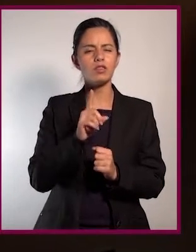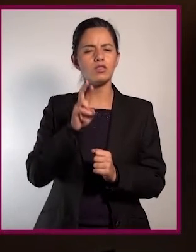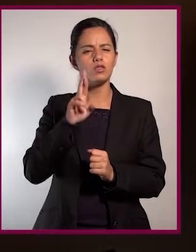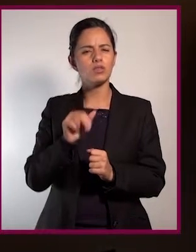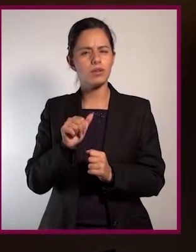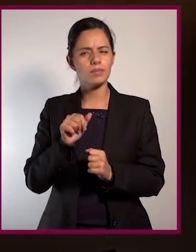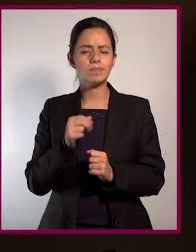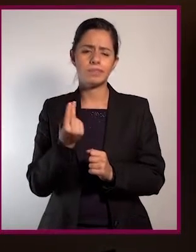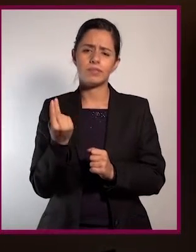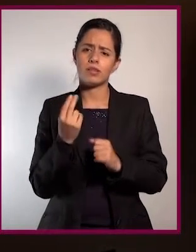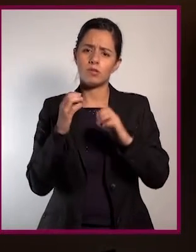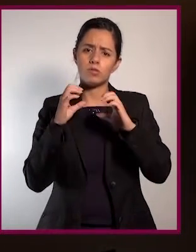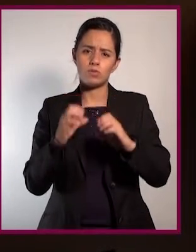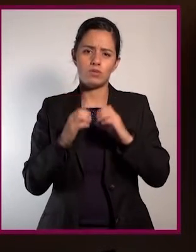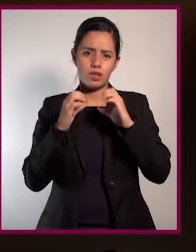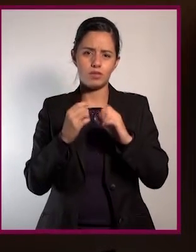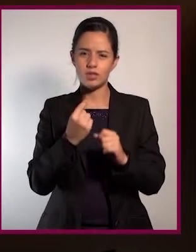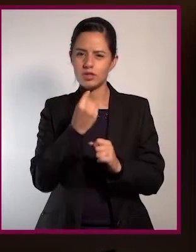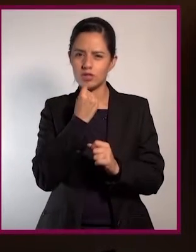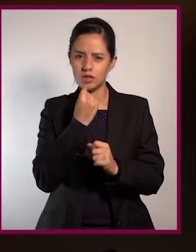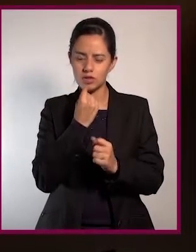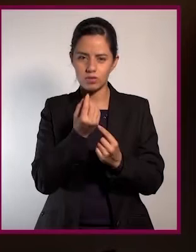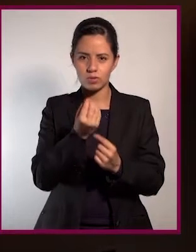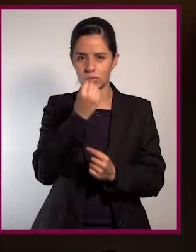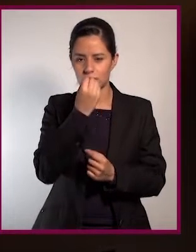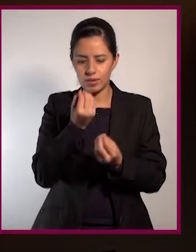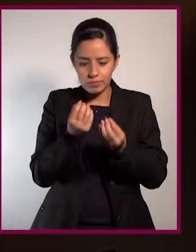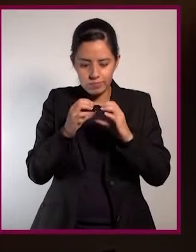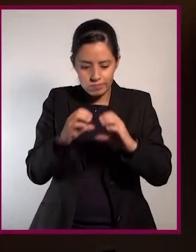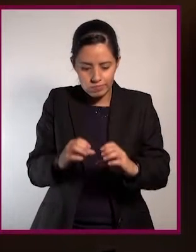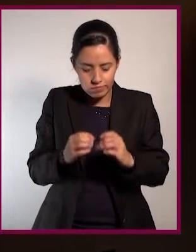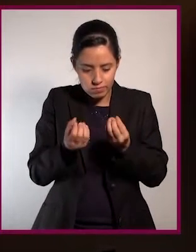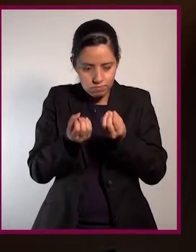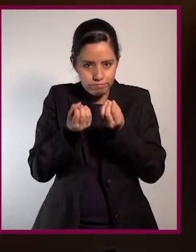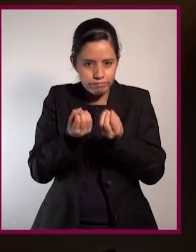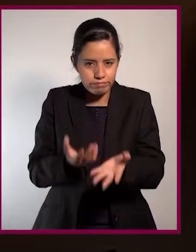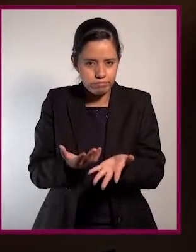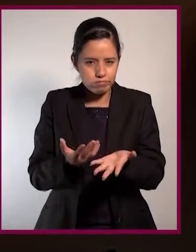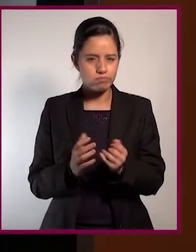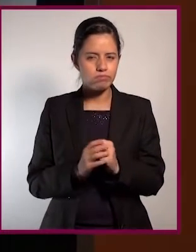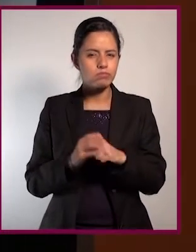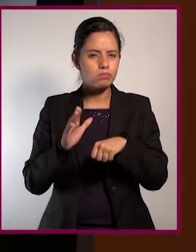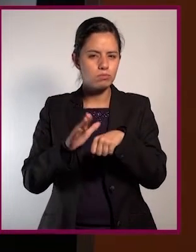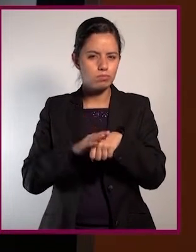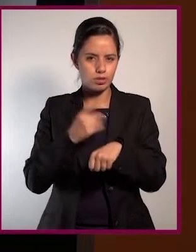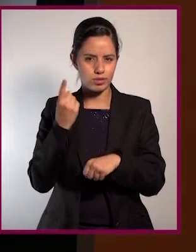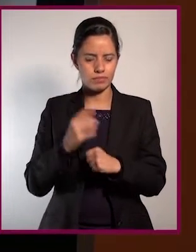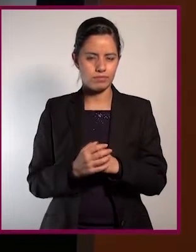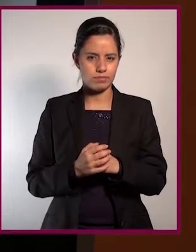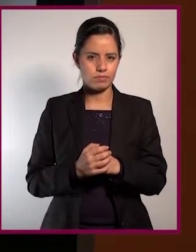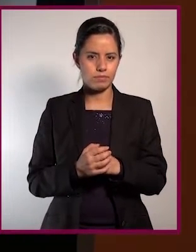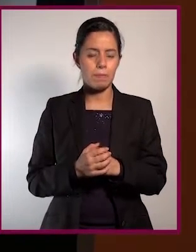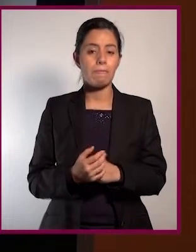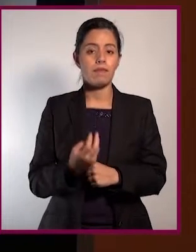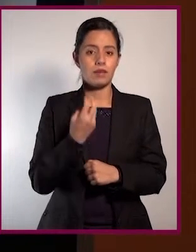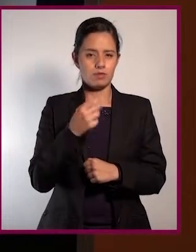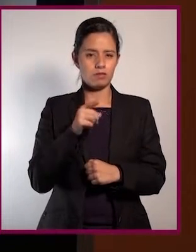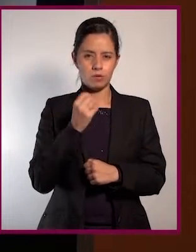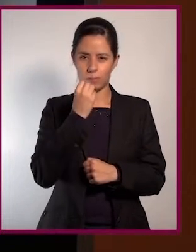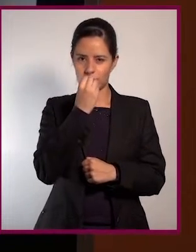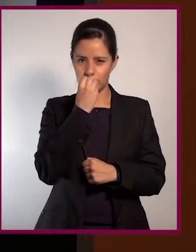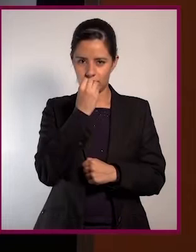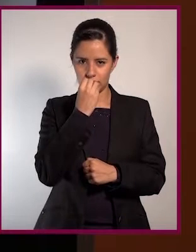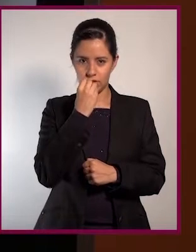¿por qué se debe tener particular cuidado con la alimentación infantil para prevenir alergias alimentarias? La alimentación es un factor decisivo en la